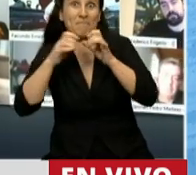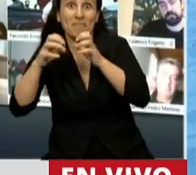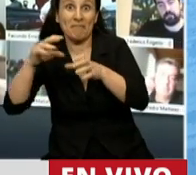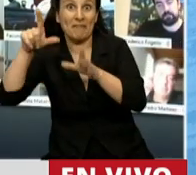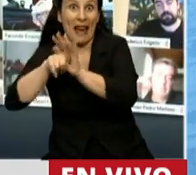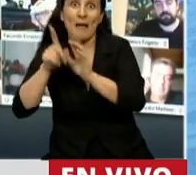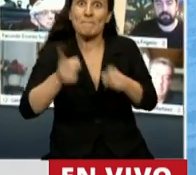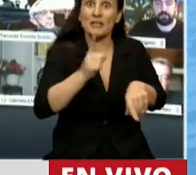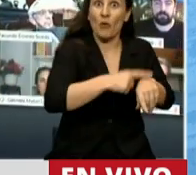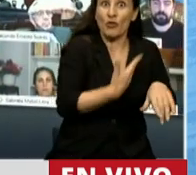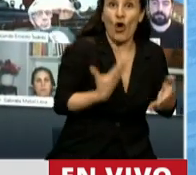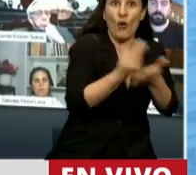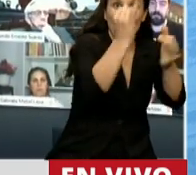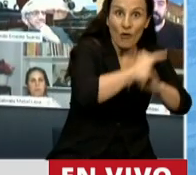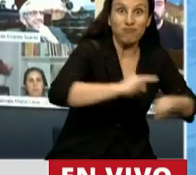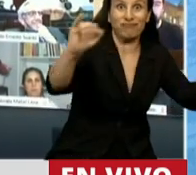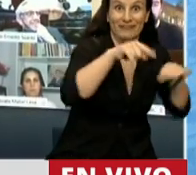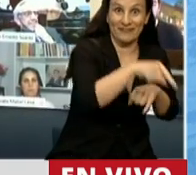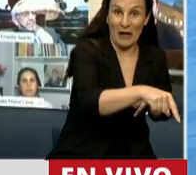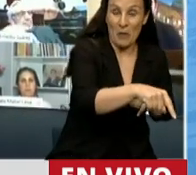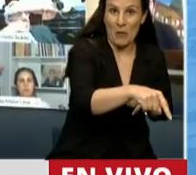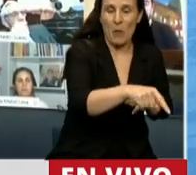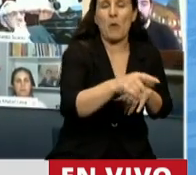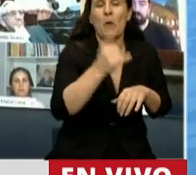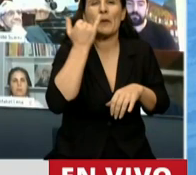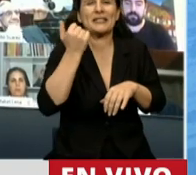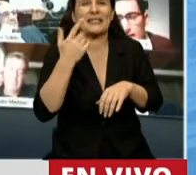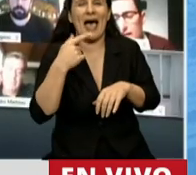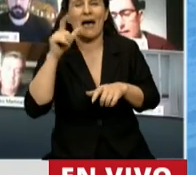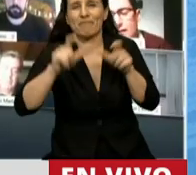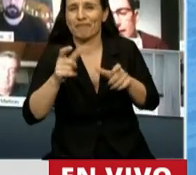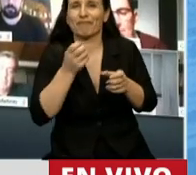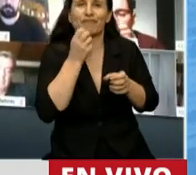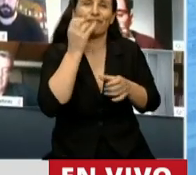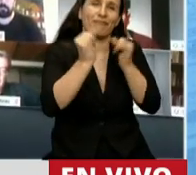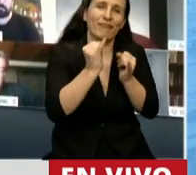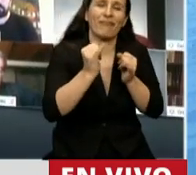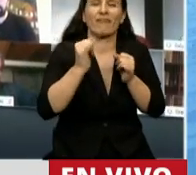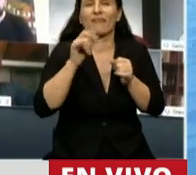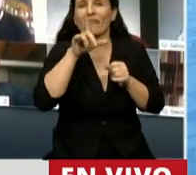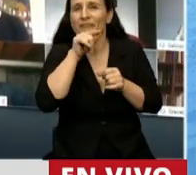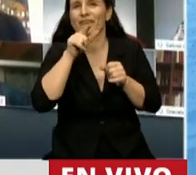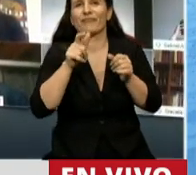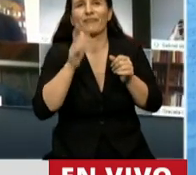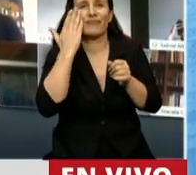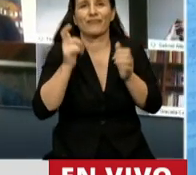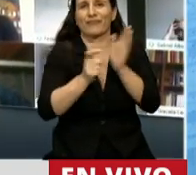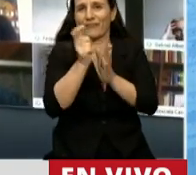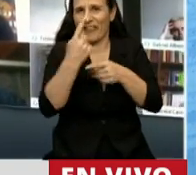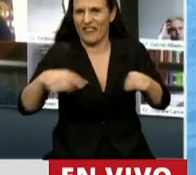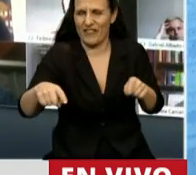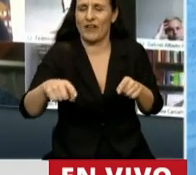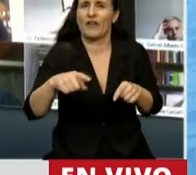forma simultánea. Lo hicimos saber públicamente con nuestras declaraciones y a través de las redes y todos y hemos